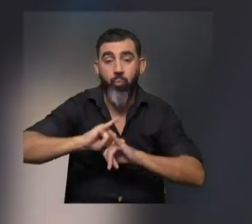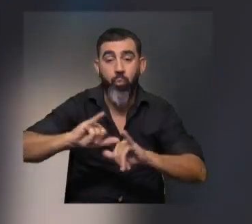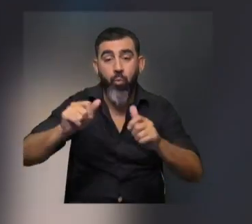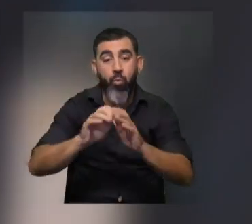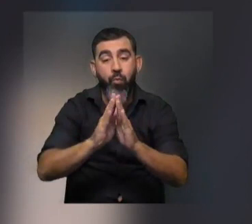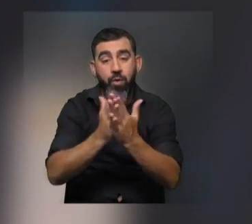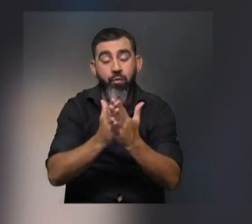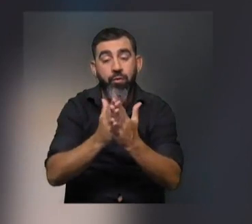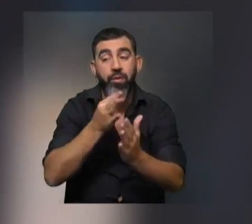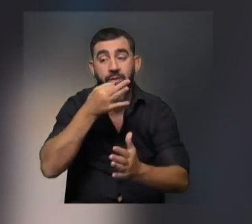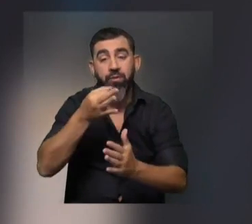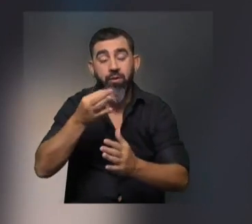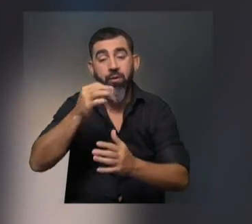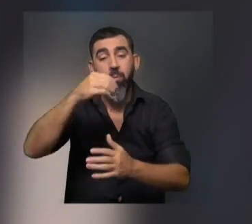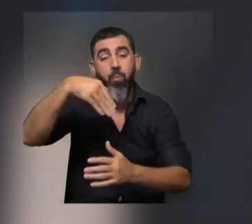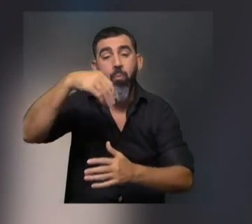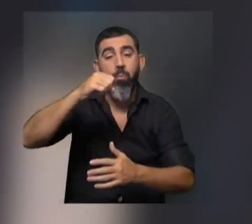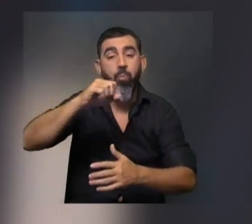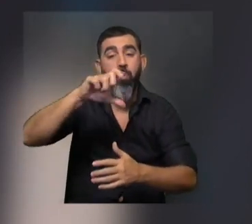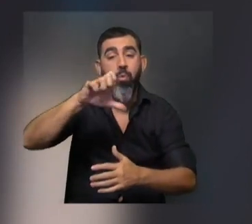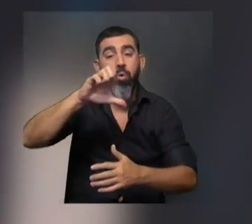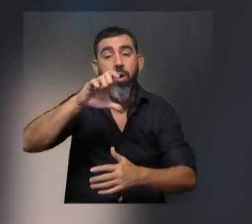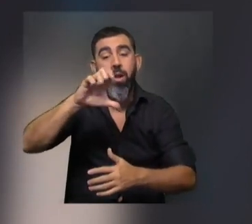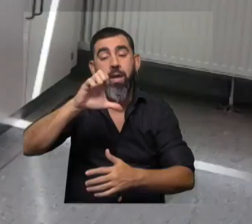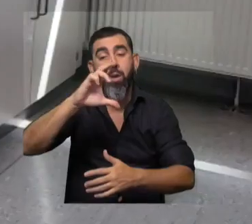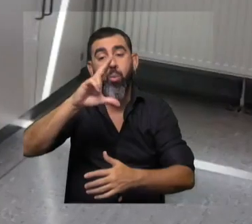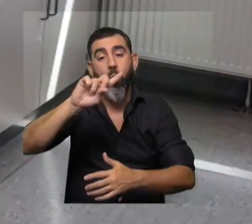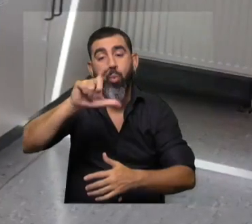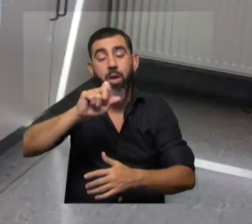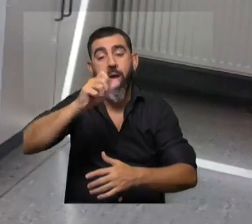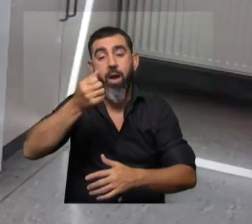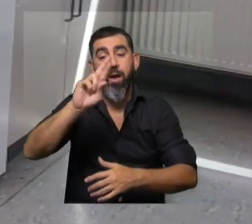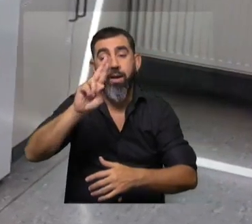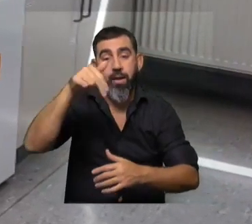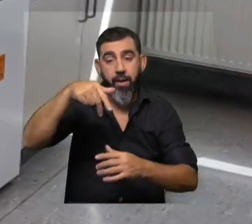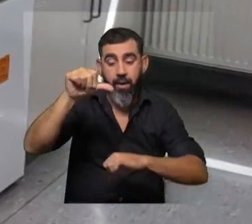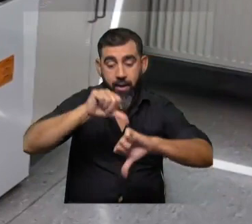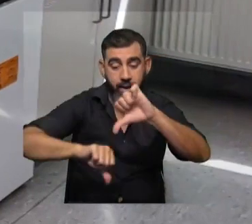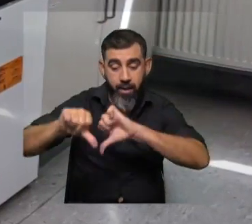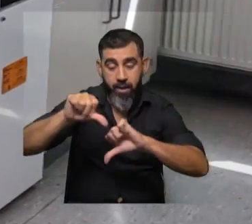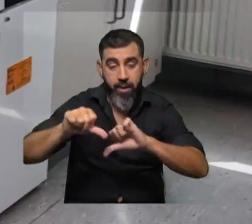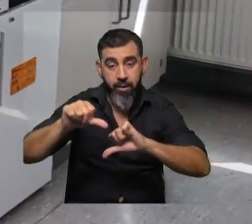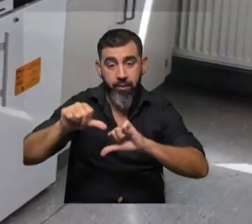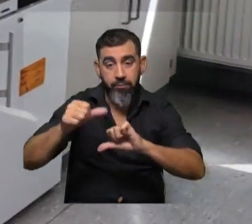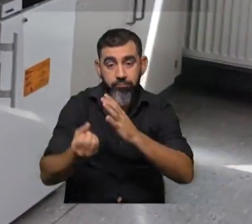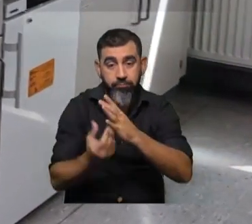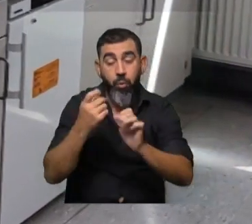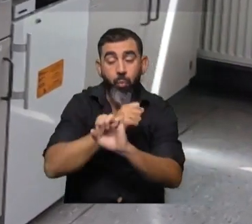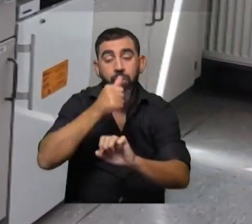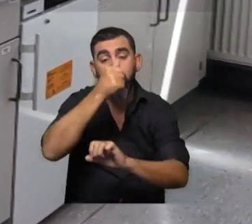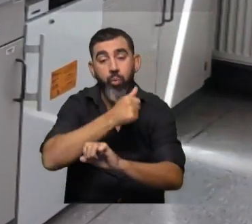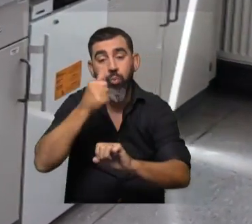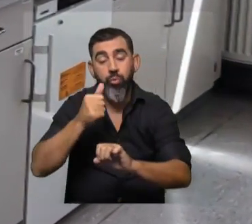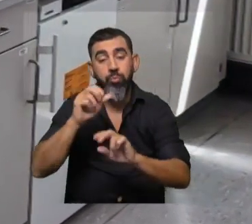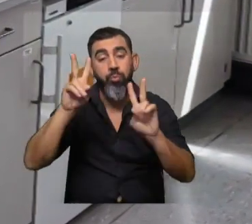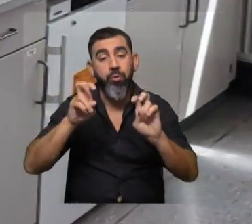artículo en el que sugieren que las moléculas de ARN de transferencia diseñadas en laboratorio pueden ser la solución para las